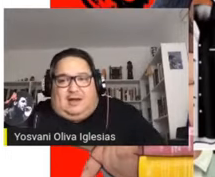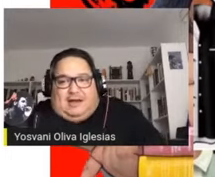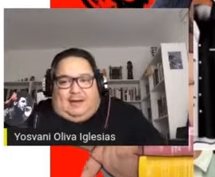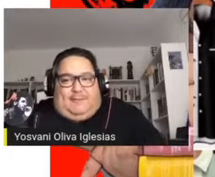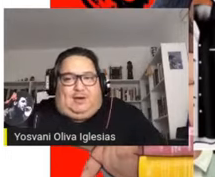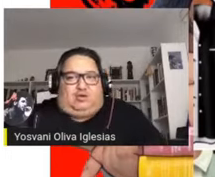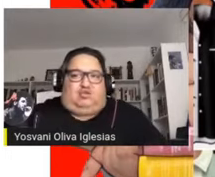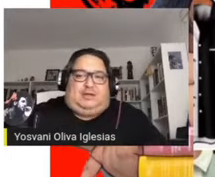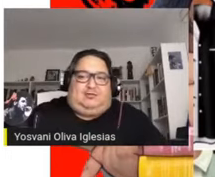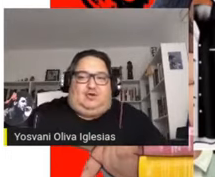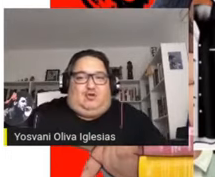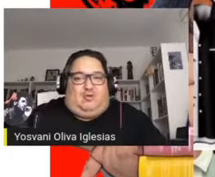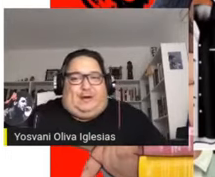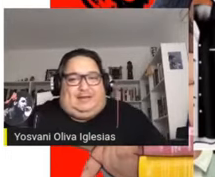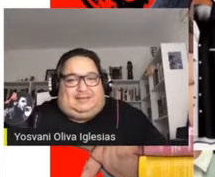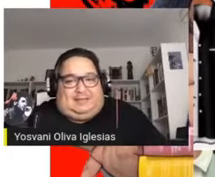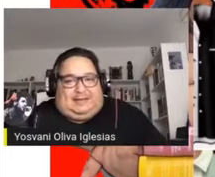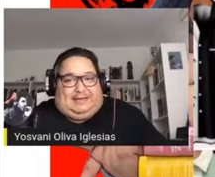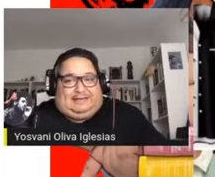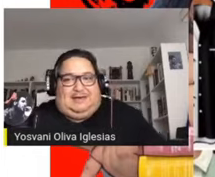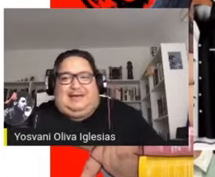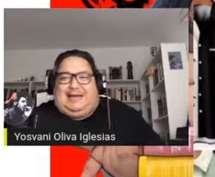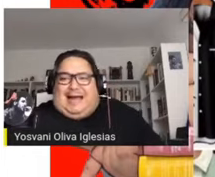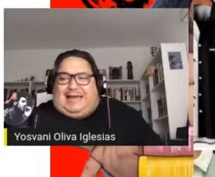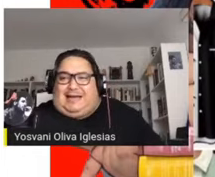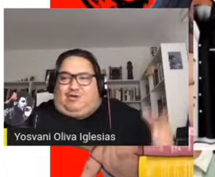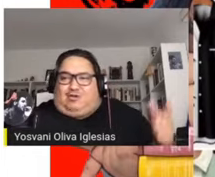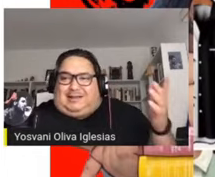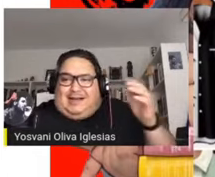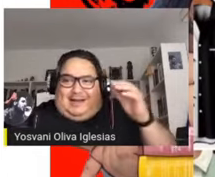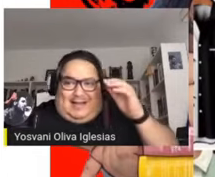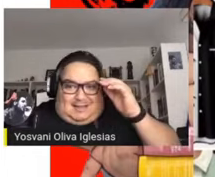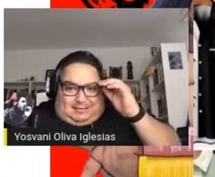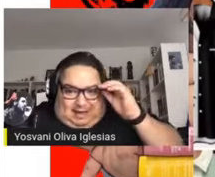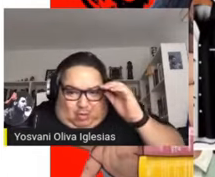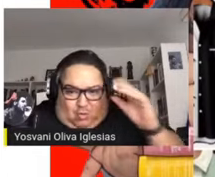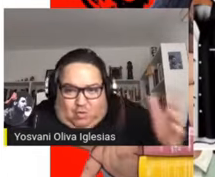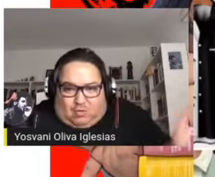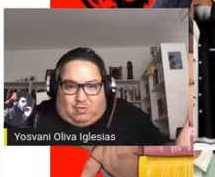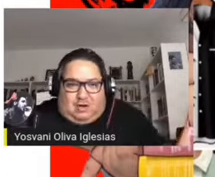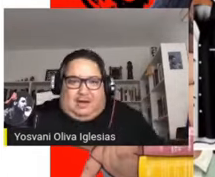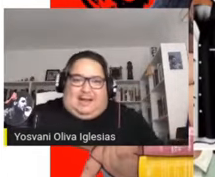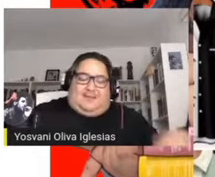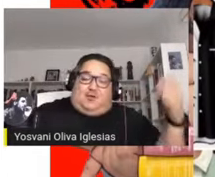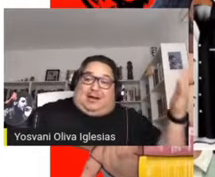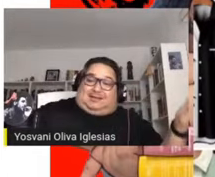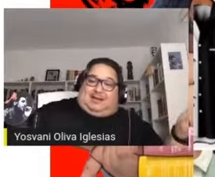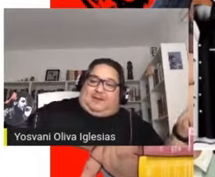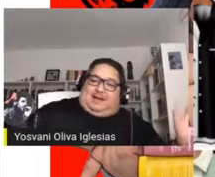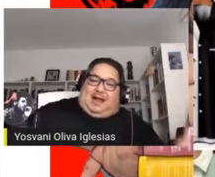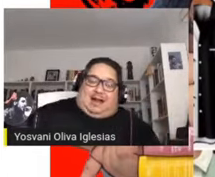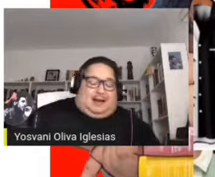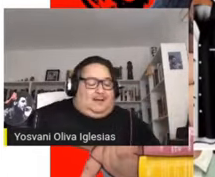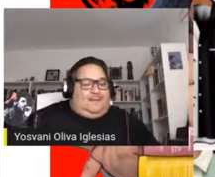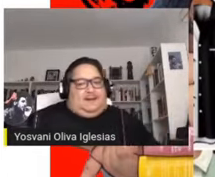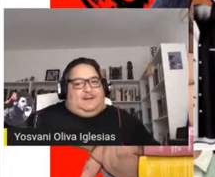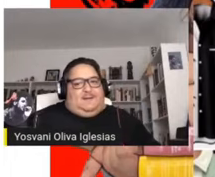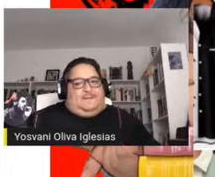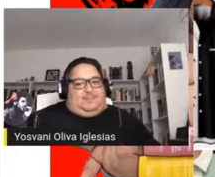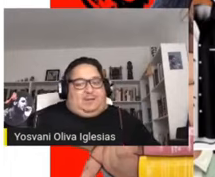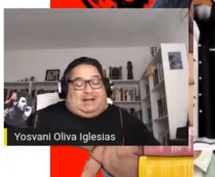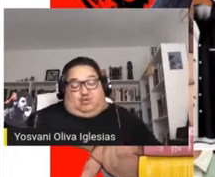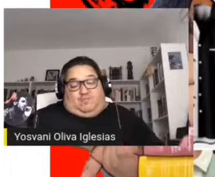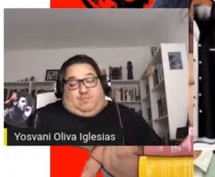Harrison en 1893. Ay, qué cosas tan lindas tradujo la democracia americana